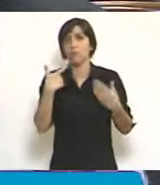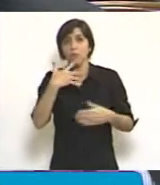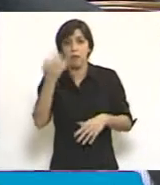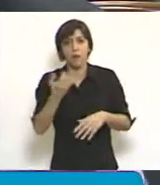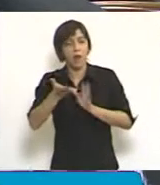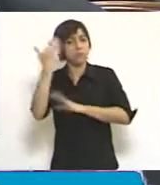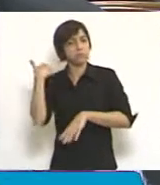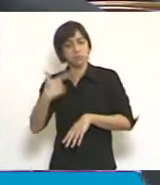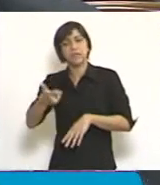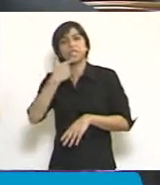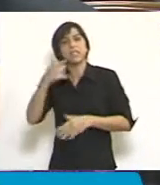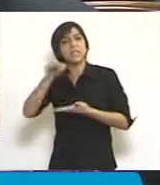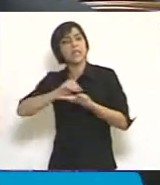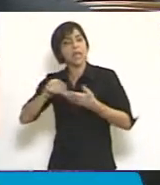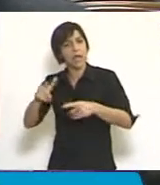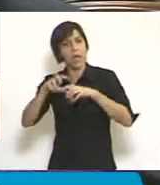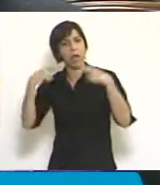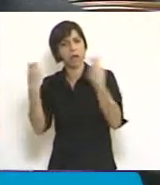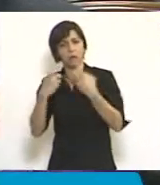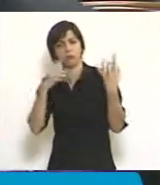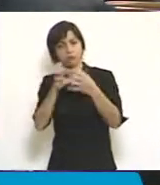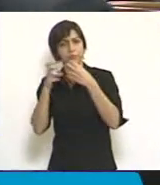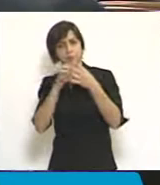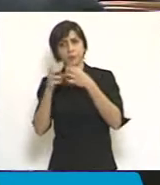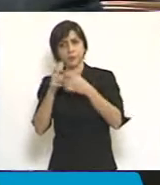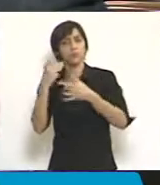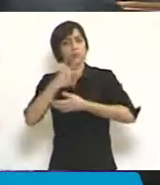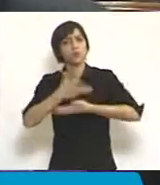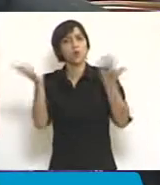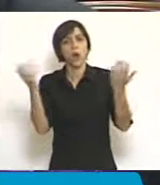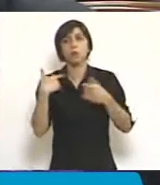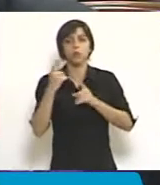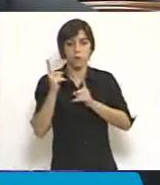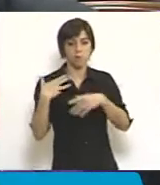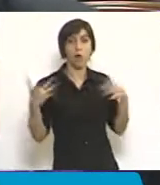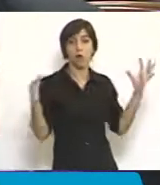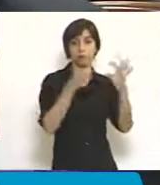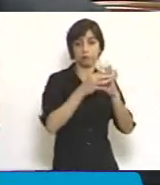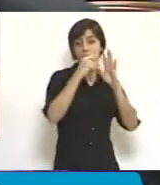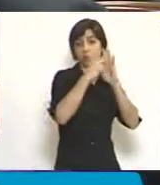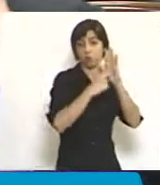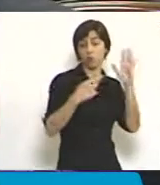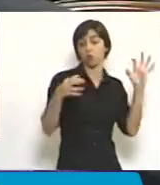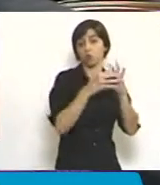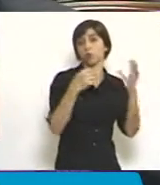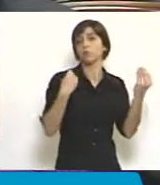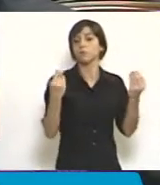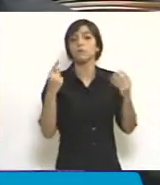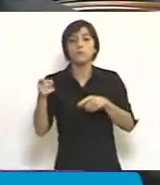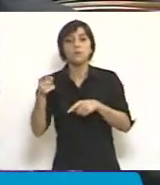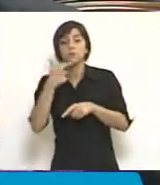Senado fue muy demostrativo de un concepto que para mí rige todas estas leyes, y que es el del empate.